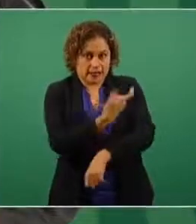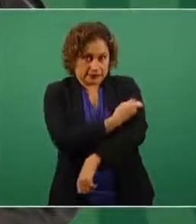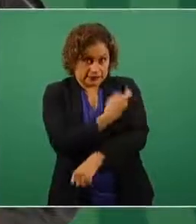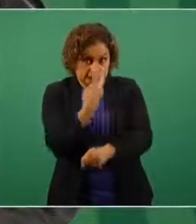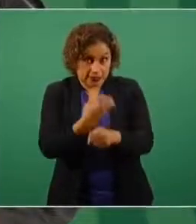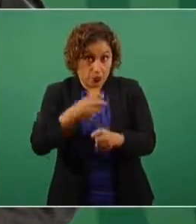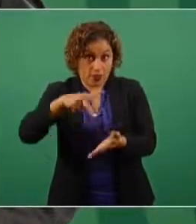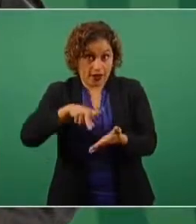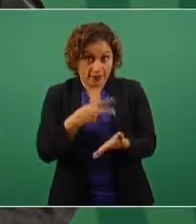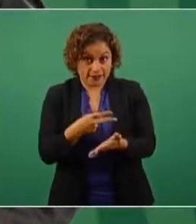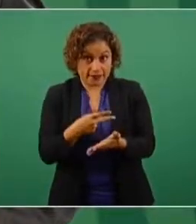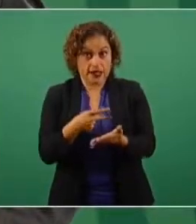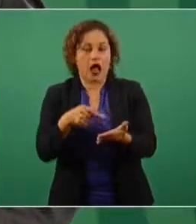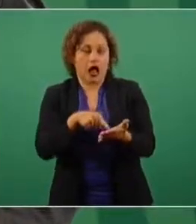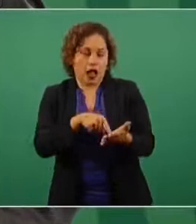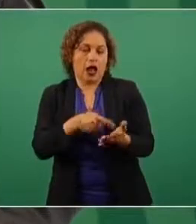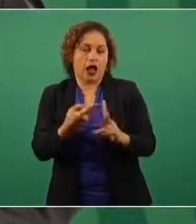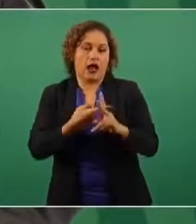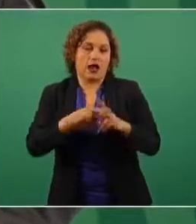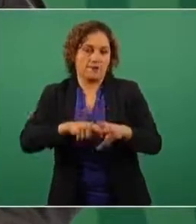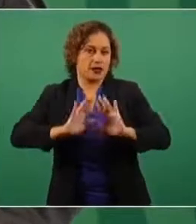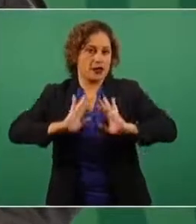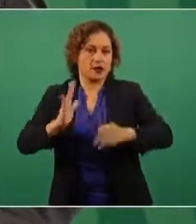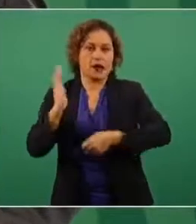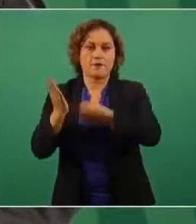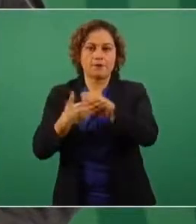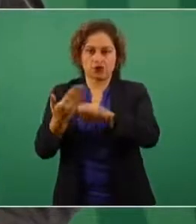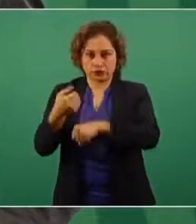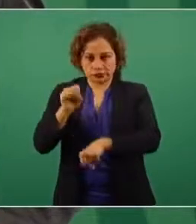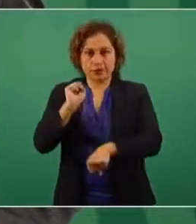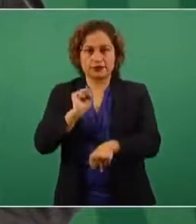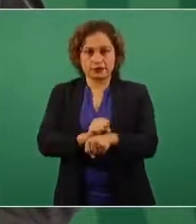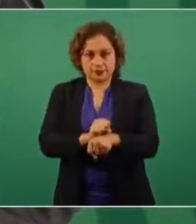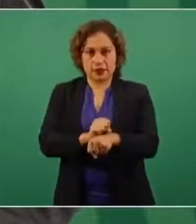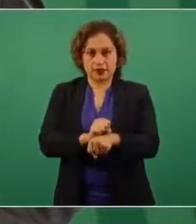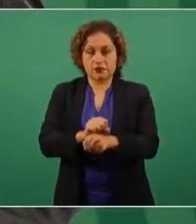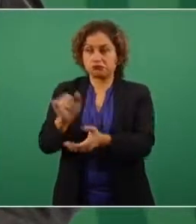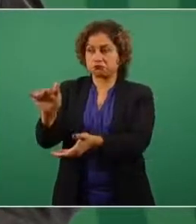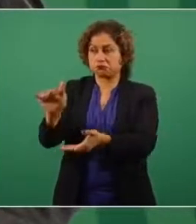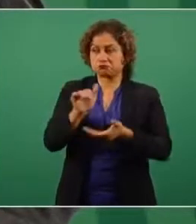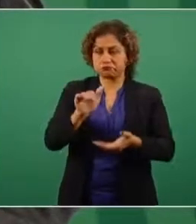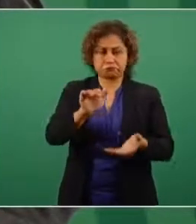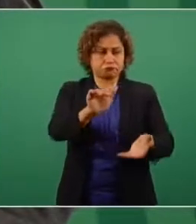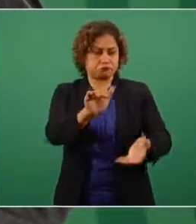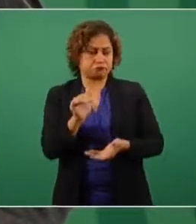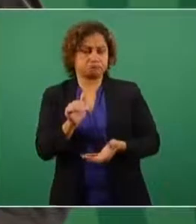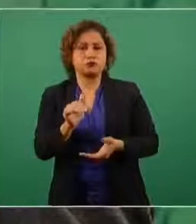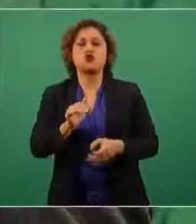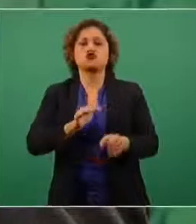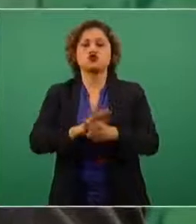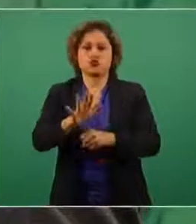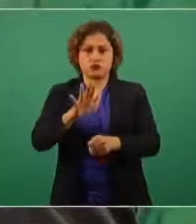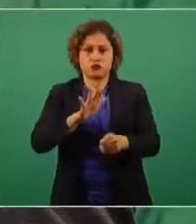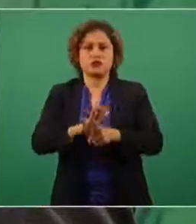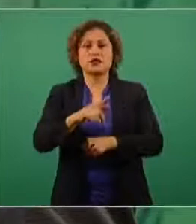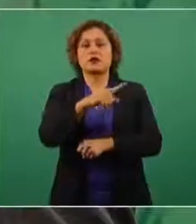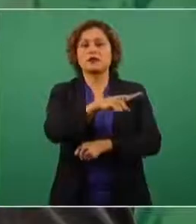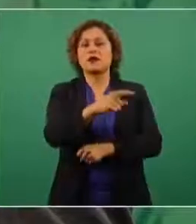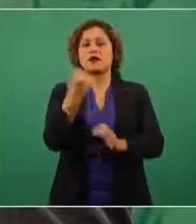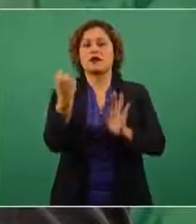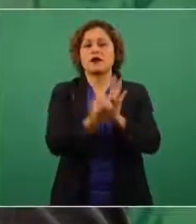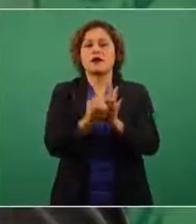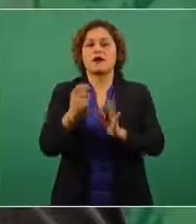y van a llegar vacunas suficientes de Pfizer, alrededor de